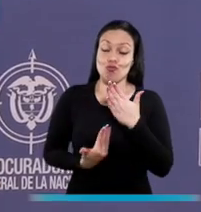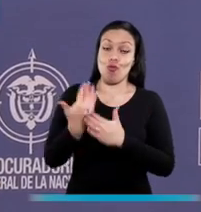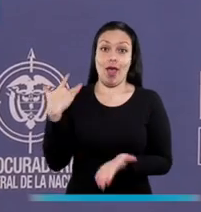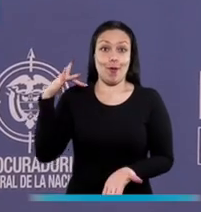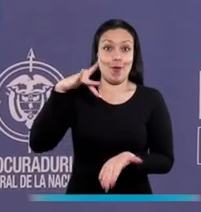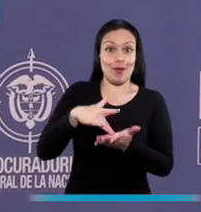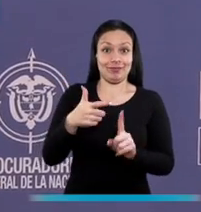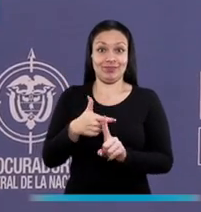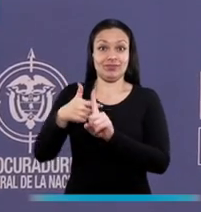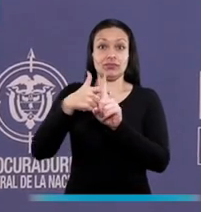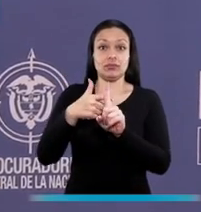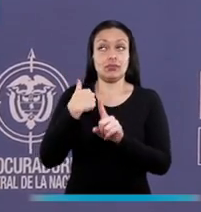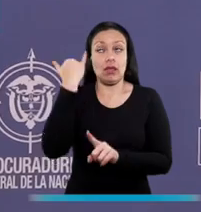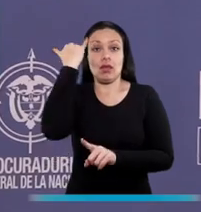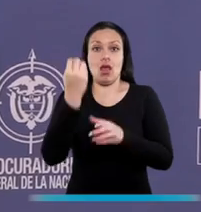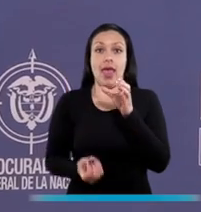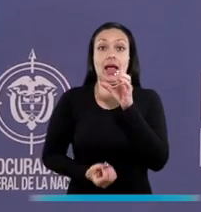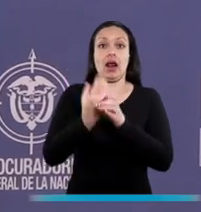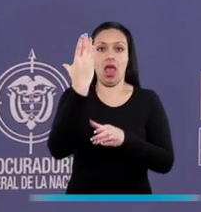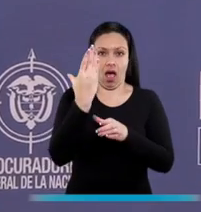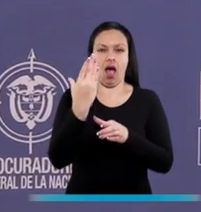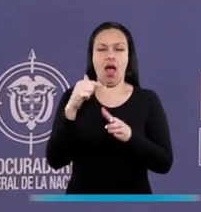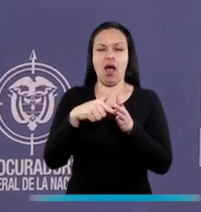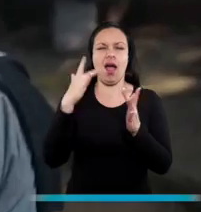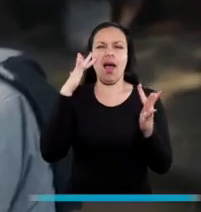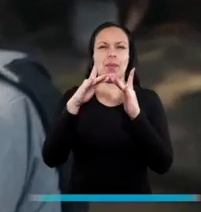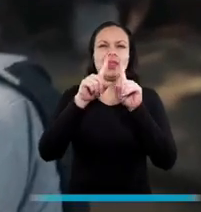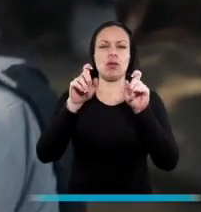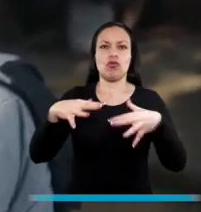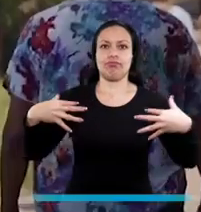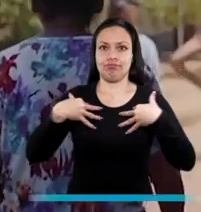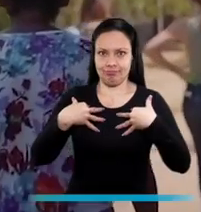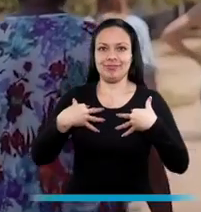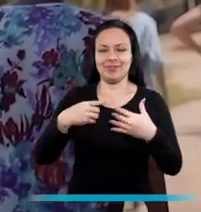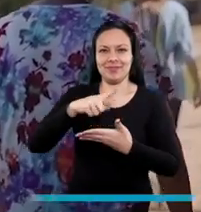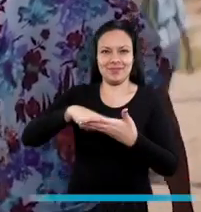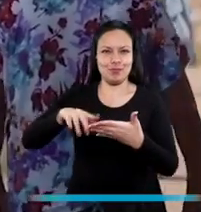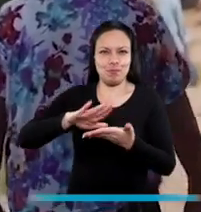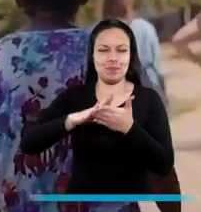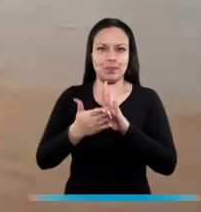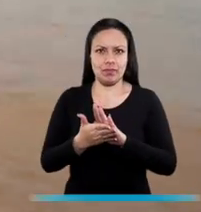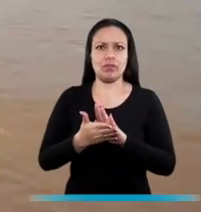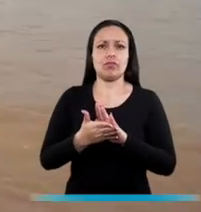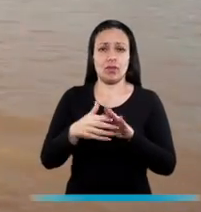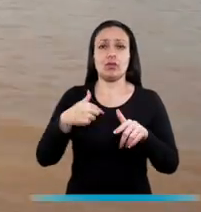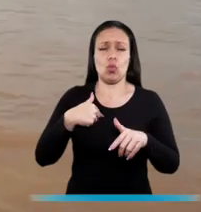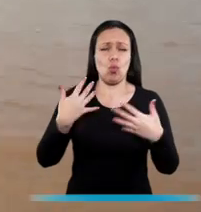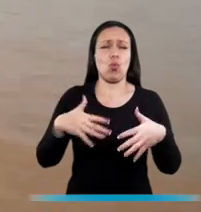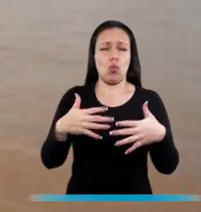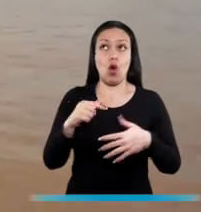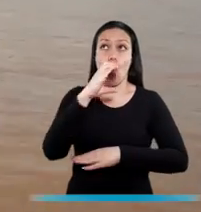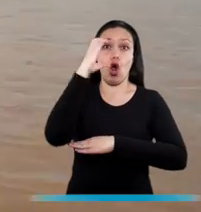Durante mi administración se creó la Procuraduría Delegada de Víctimas y de Paz. Nosotros tenemos una gran presencia territorial y hemos